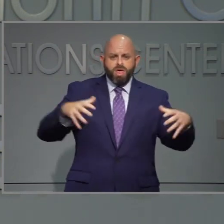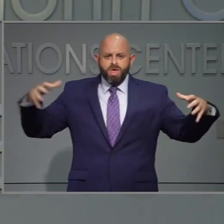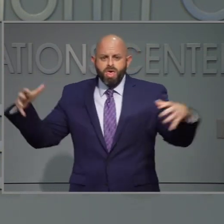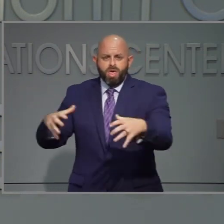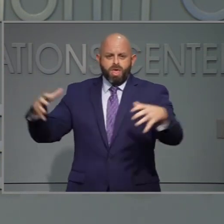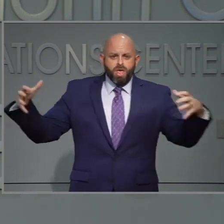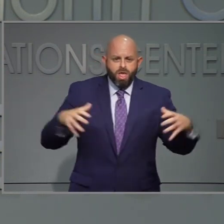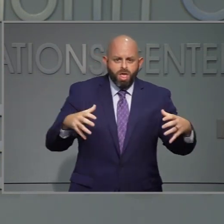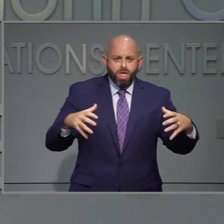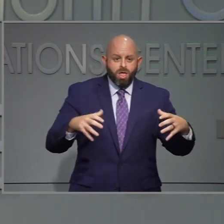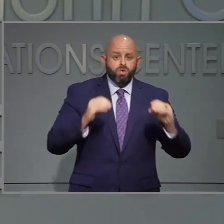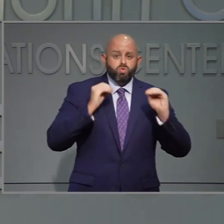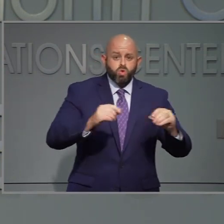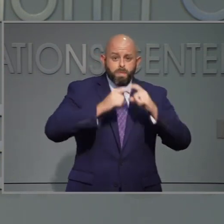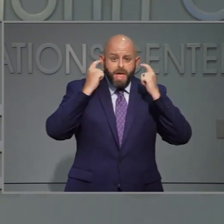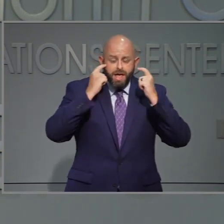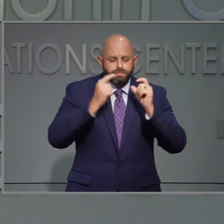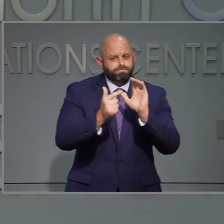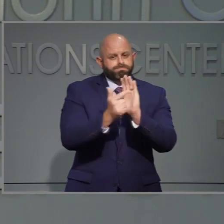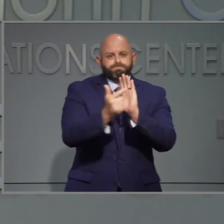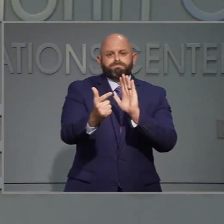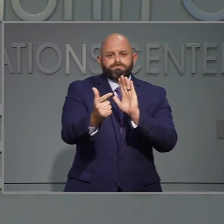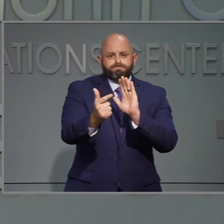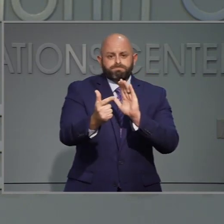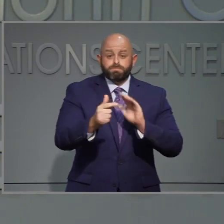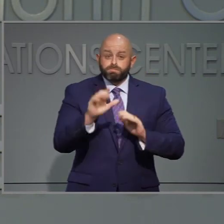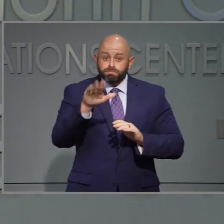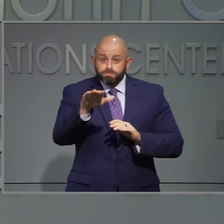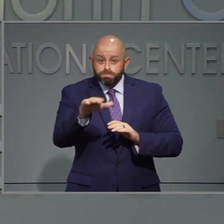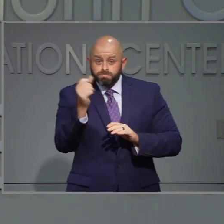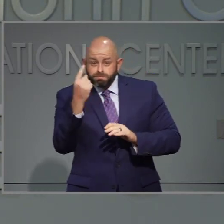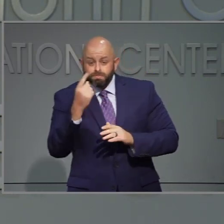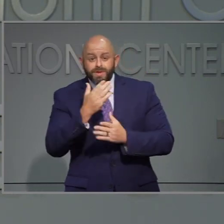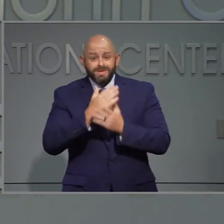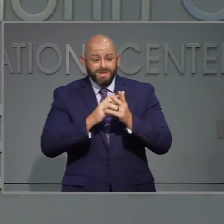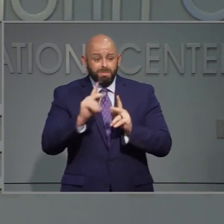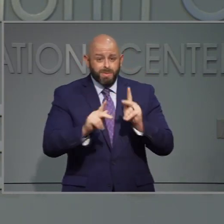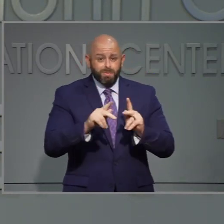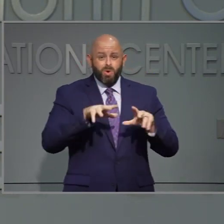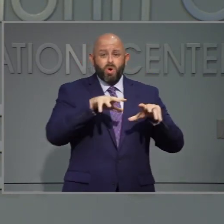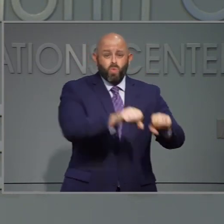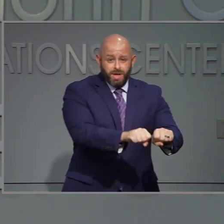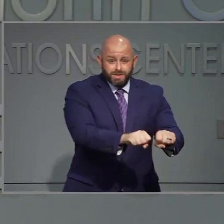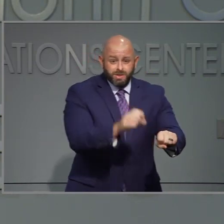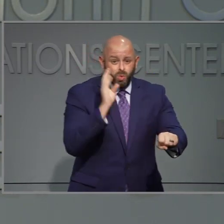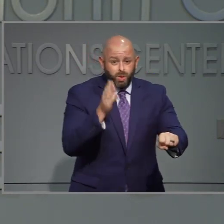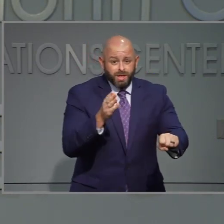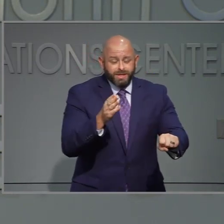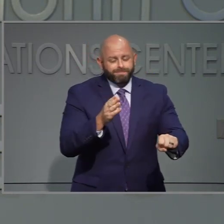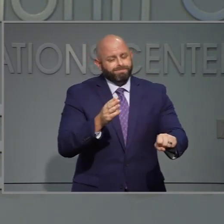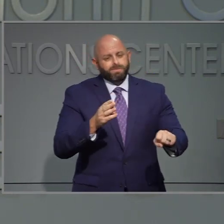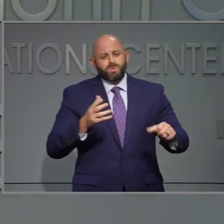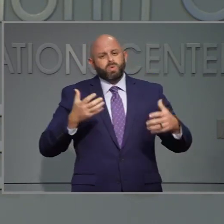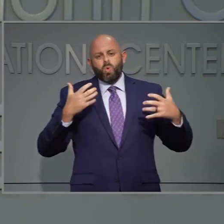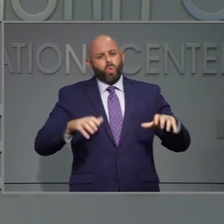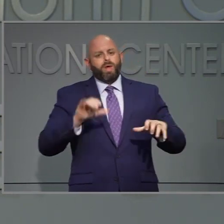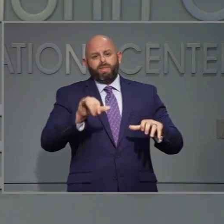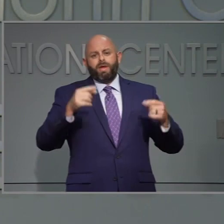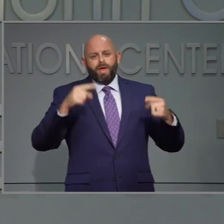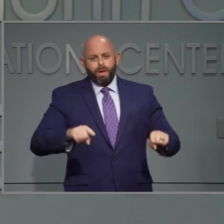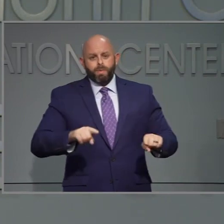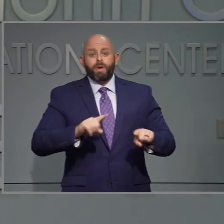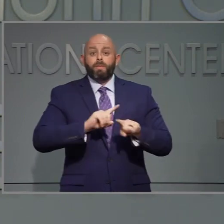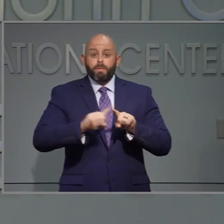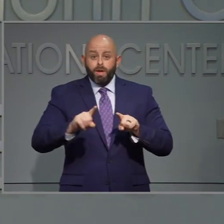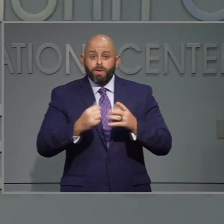y limitar reuniones de muchas personas. Mientras nadie quiere que las infracciones acaben con personas arrestadas, es importante